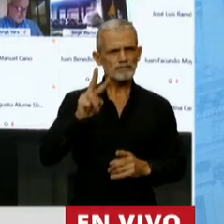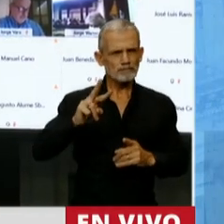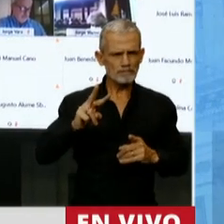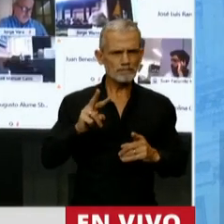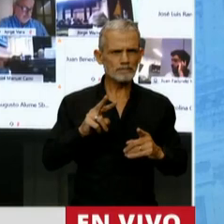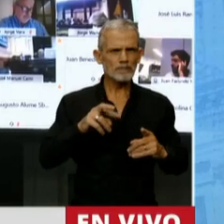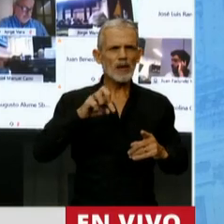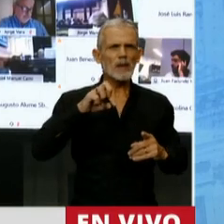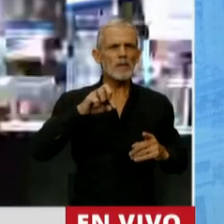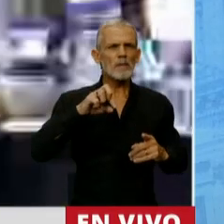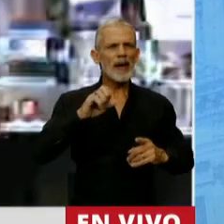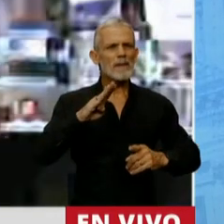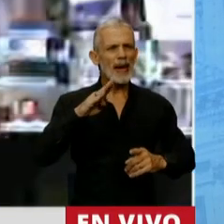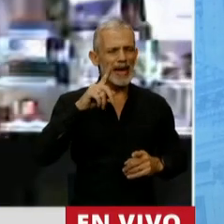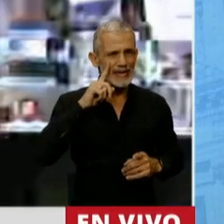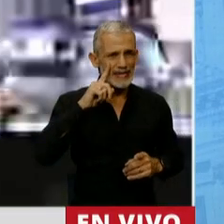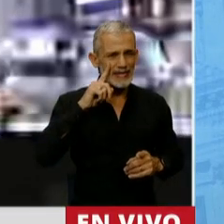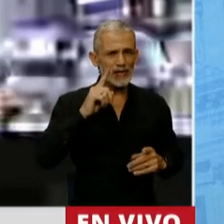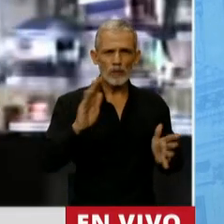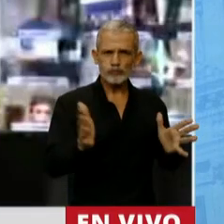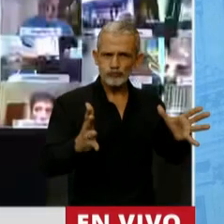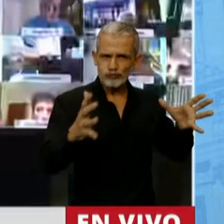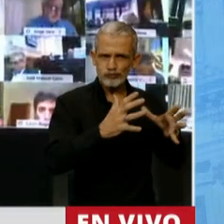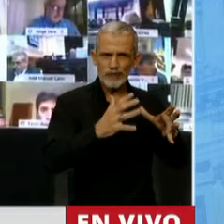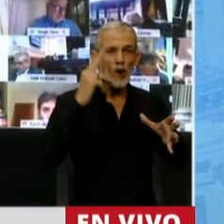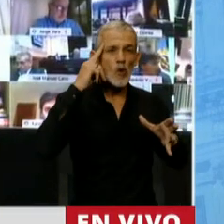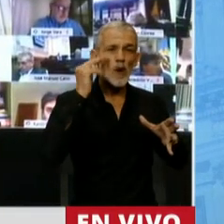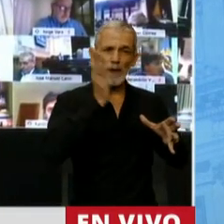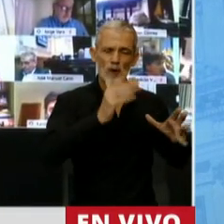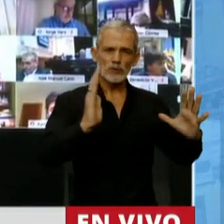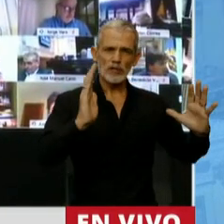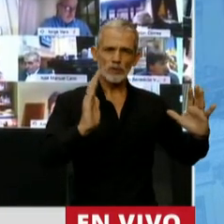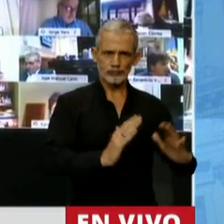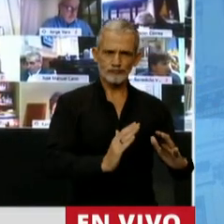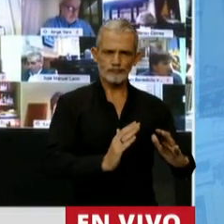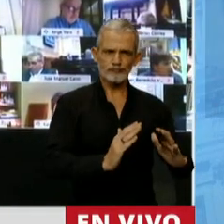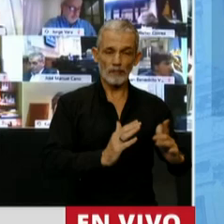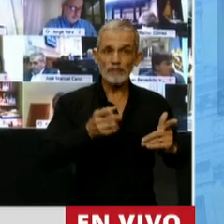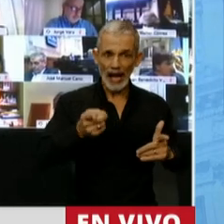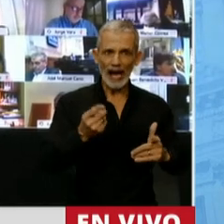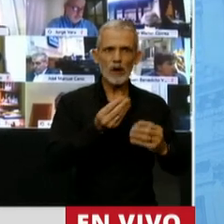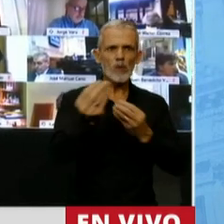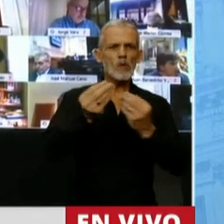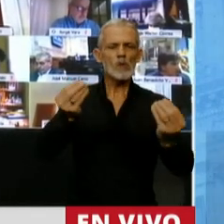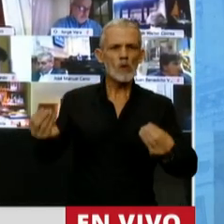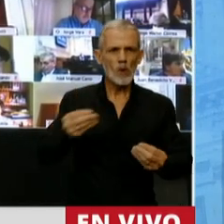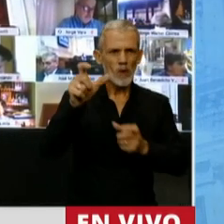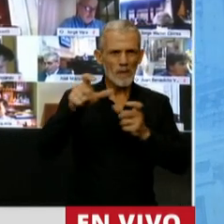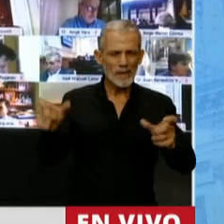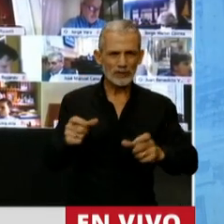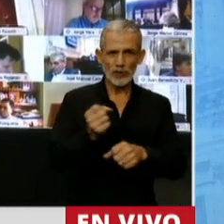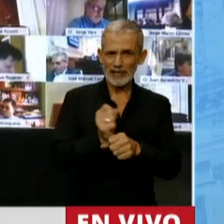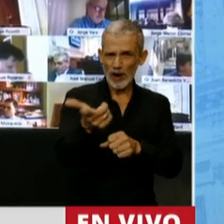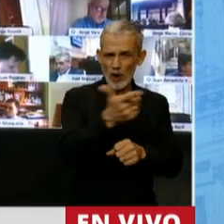caída del PBI por capital del 9%, que tuvimos la tasa de desocupación más alta desde el